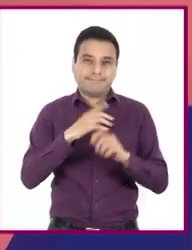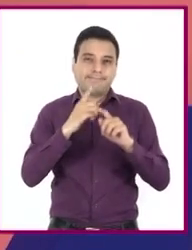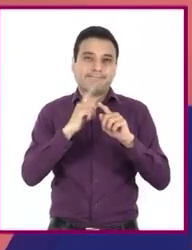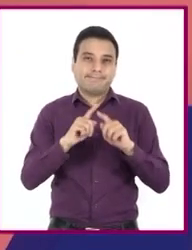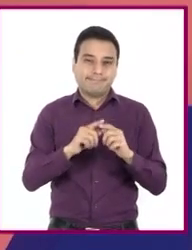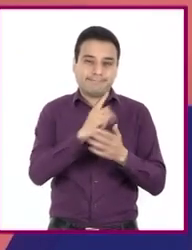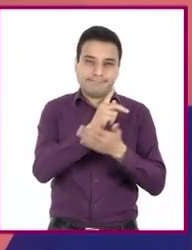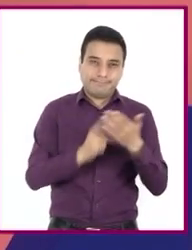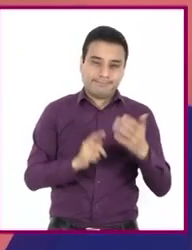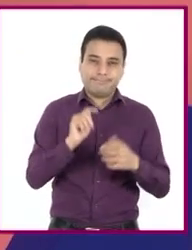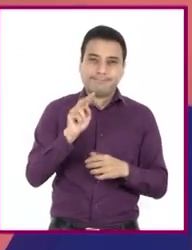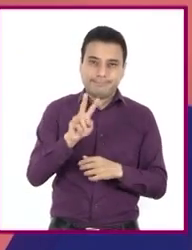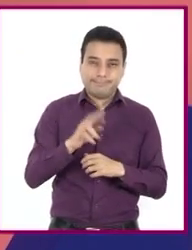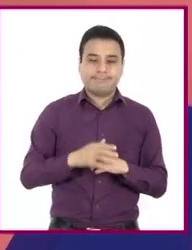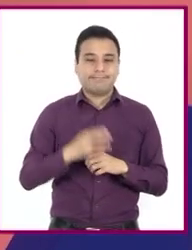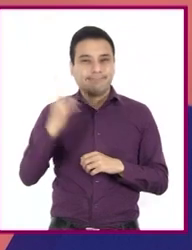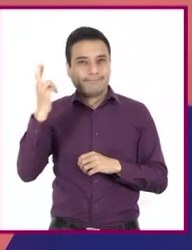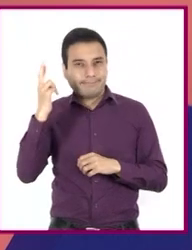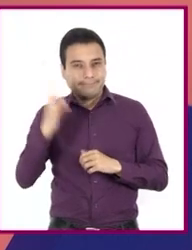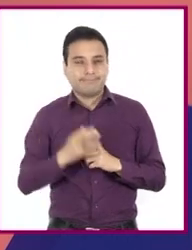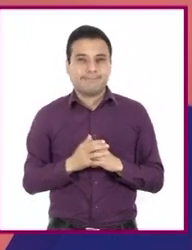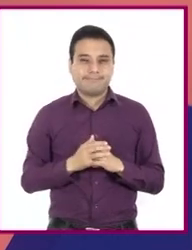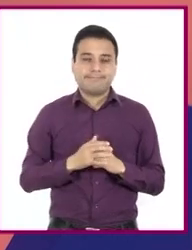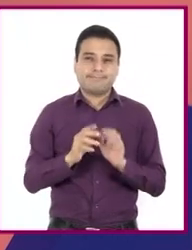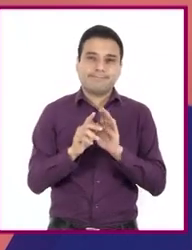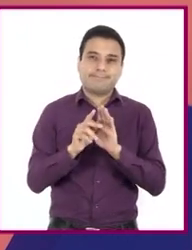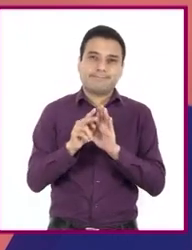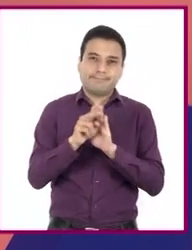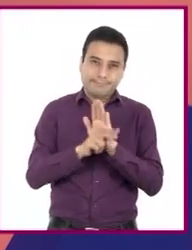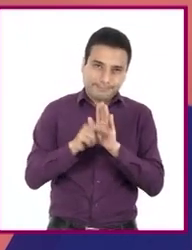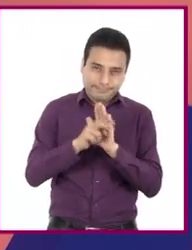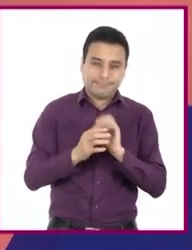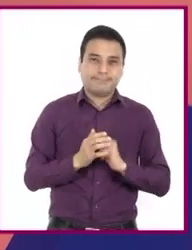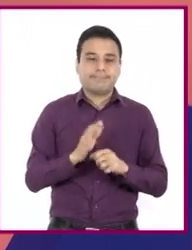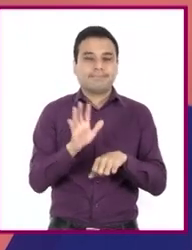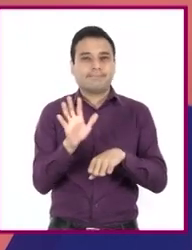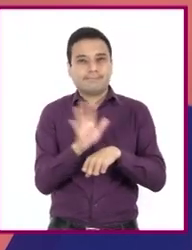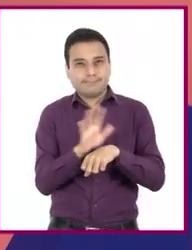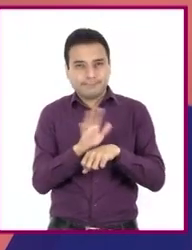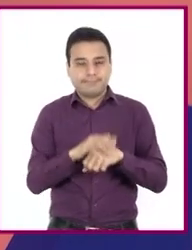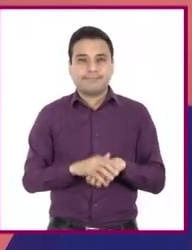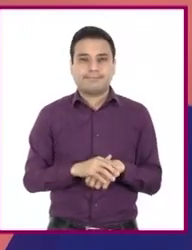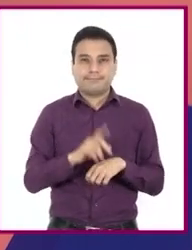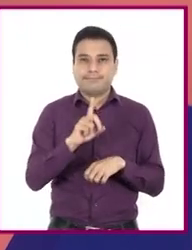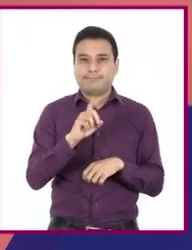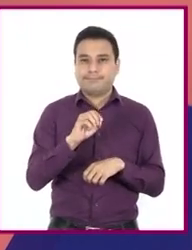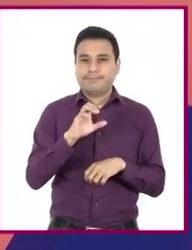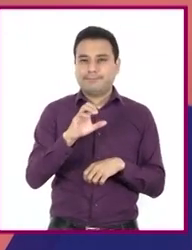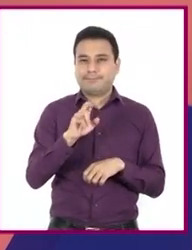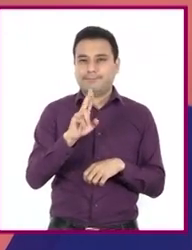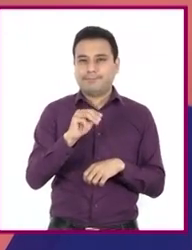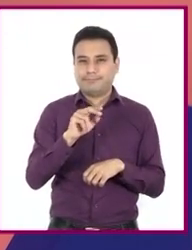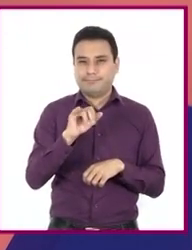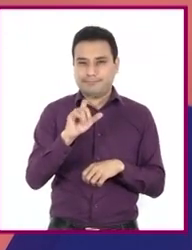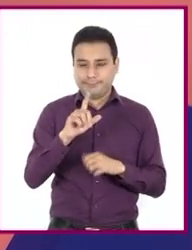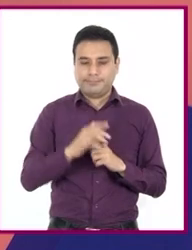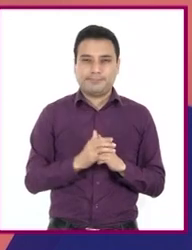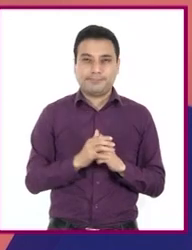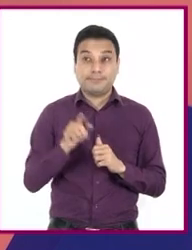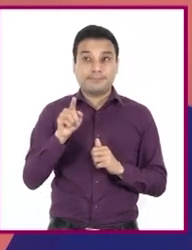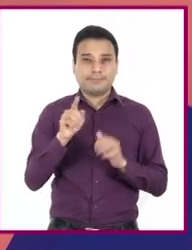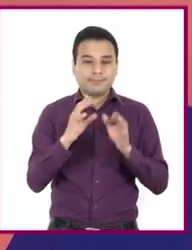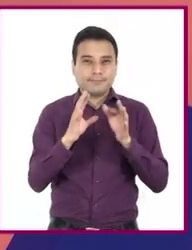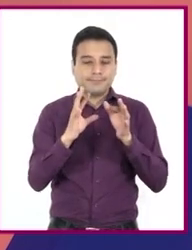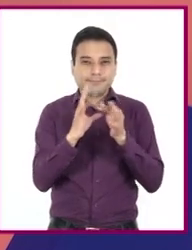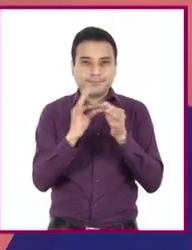televisión, programa de radio, videopelícula y documental. E incluí qué datos de identificación